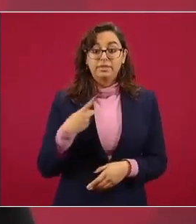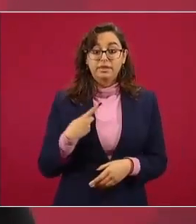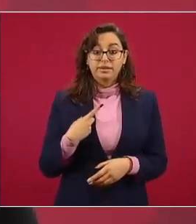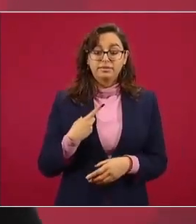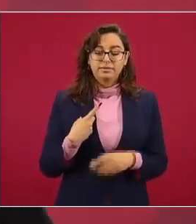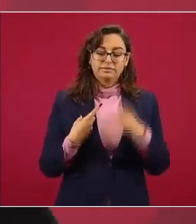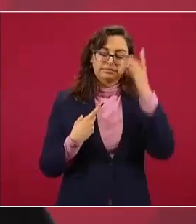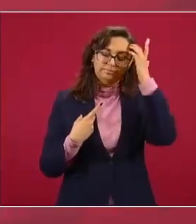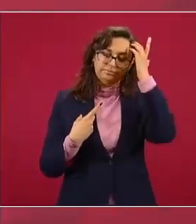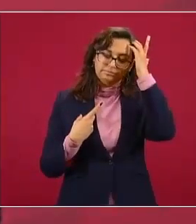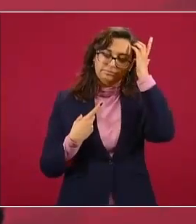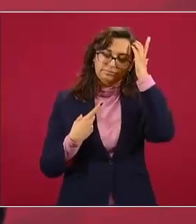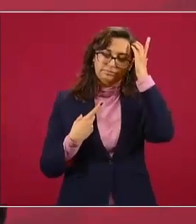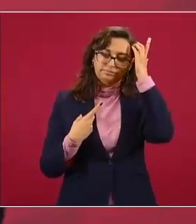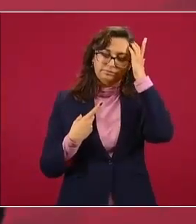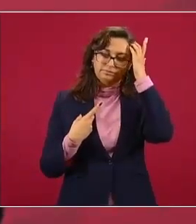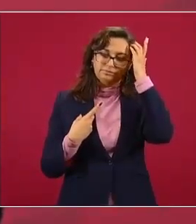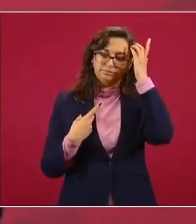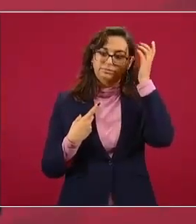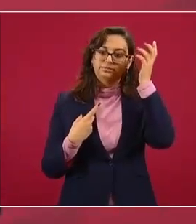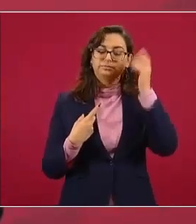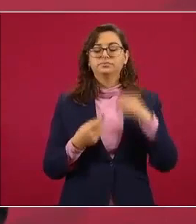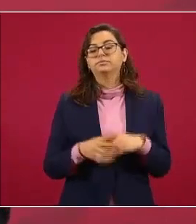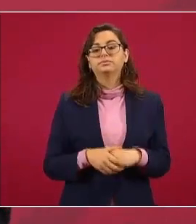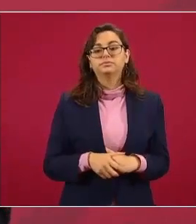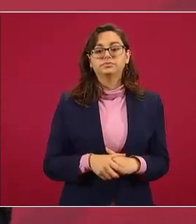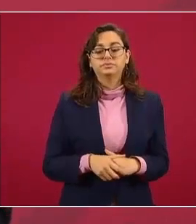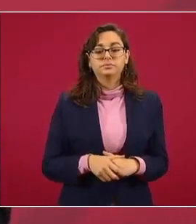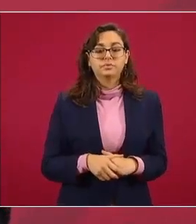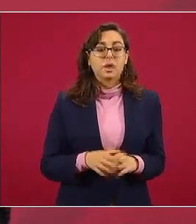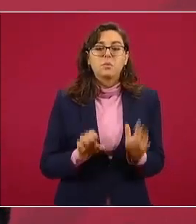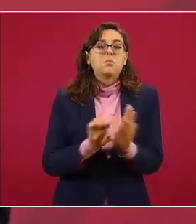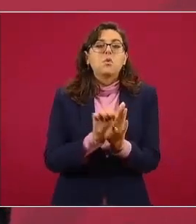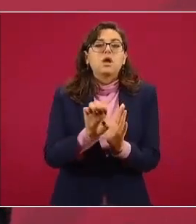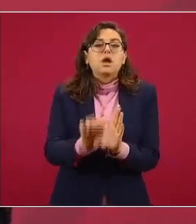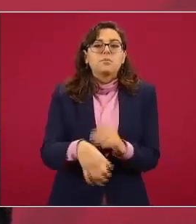secretario de seguridad les compartió muy recientemente